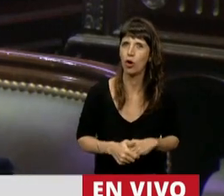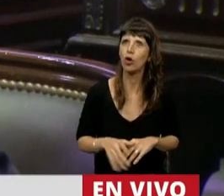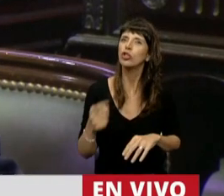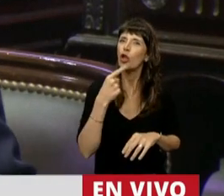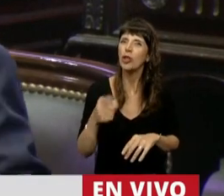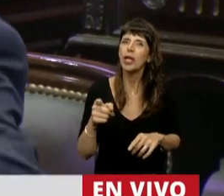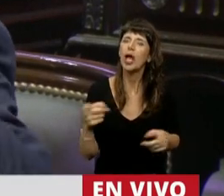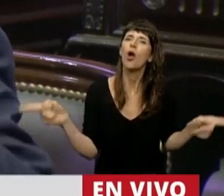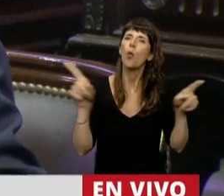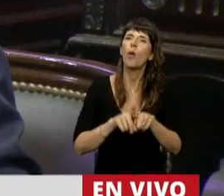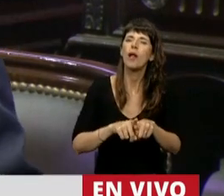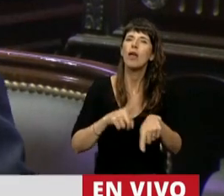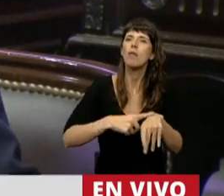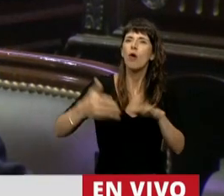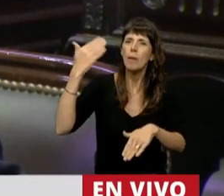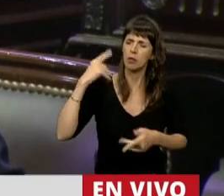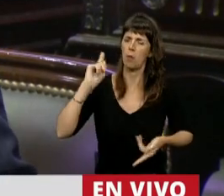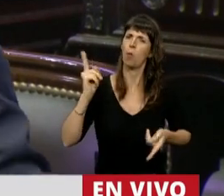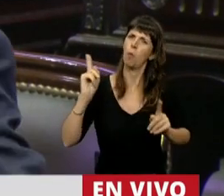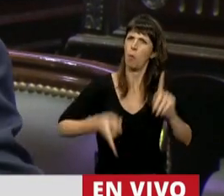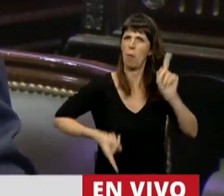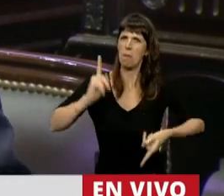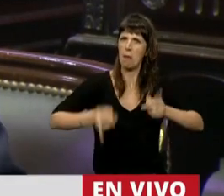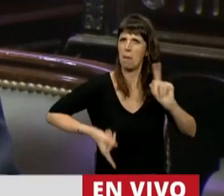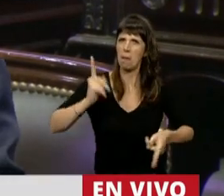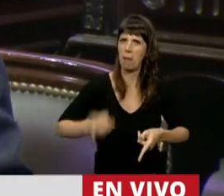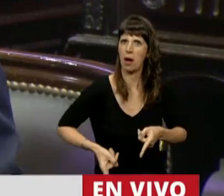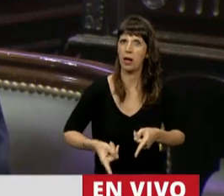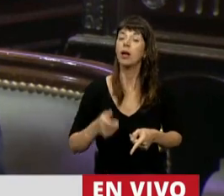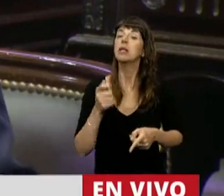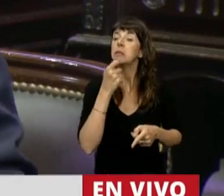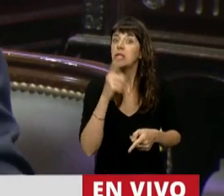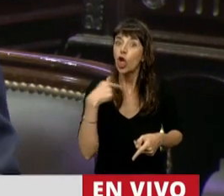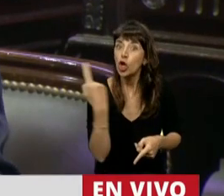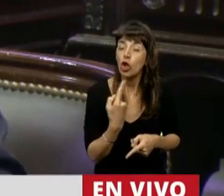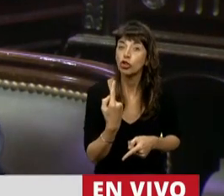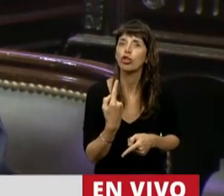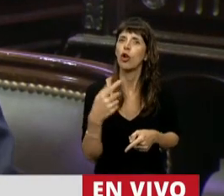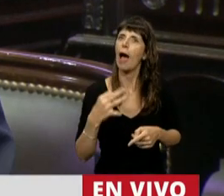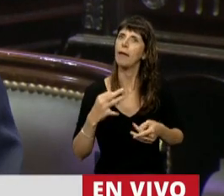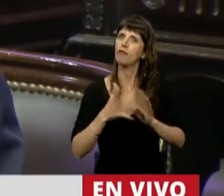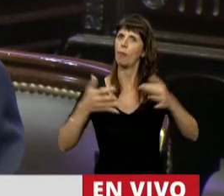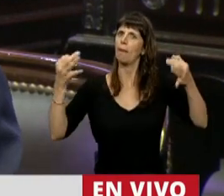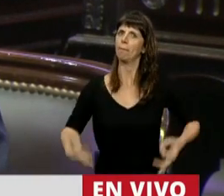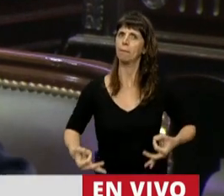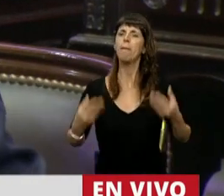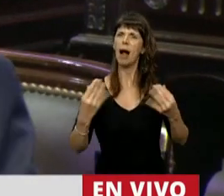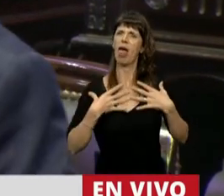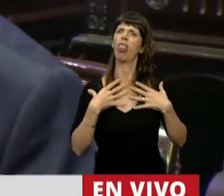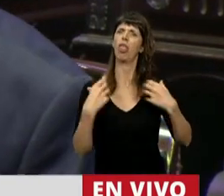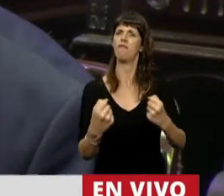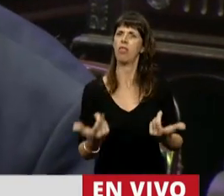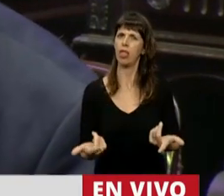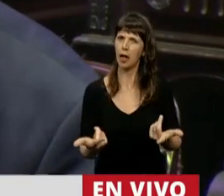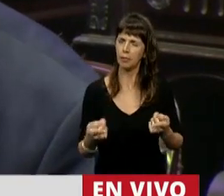si venía la época de la imposición o si todos nosotros íbamos a tener la dignidad de defender la